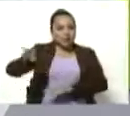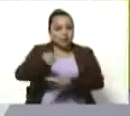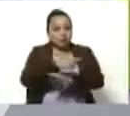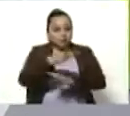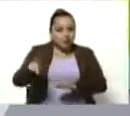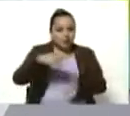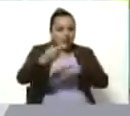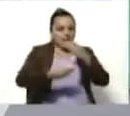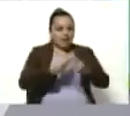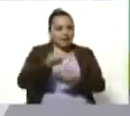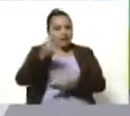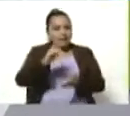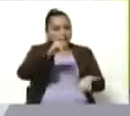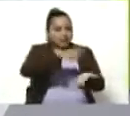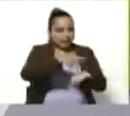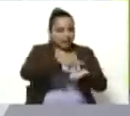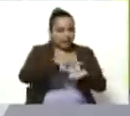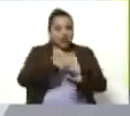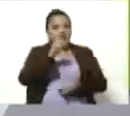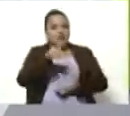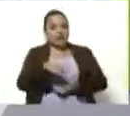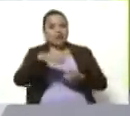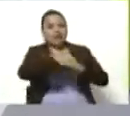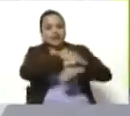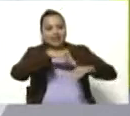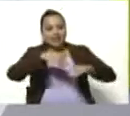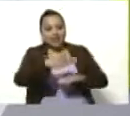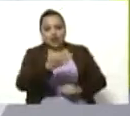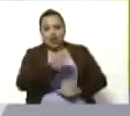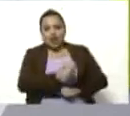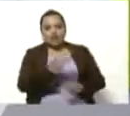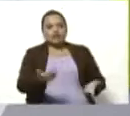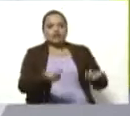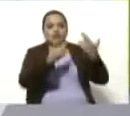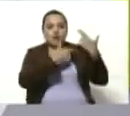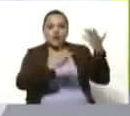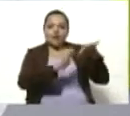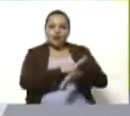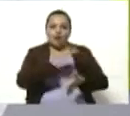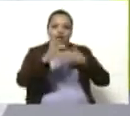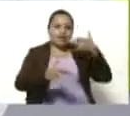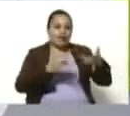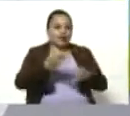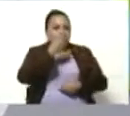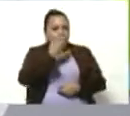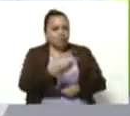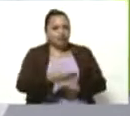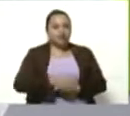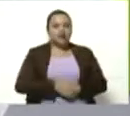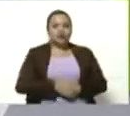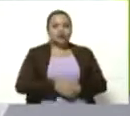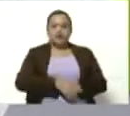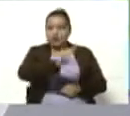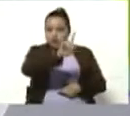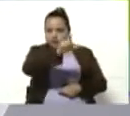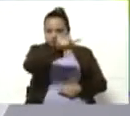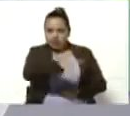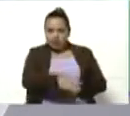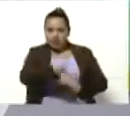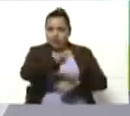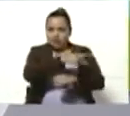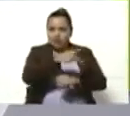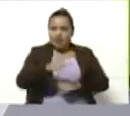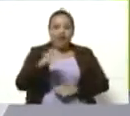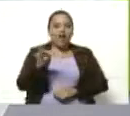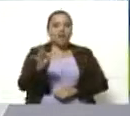estuvieron allí presentes. También de los ministros que estuvieron a cargo de esta actividad tan bonita. Además, uno de ellos, poeta, Freddy